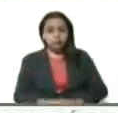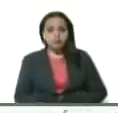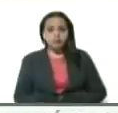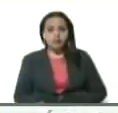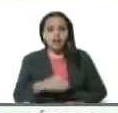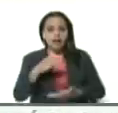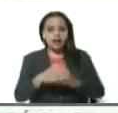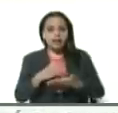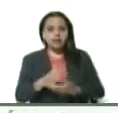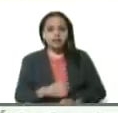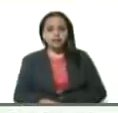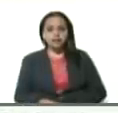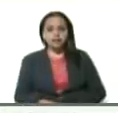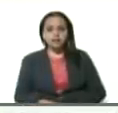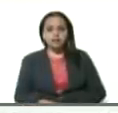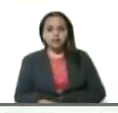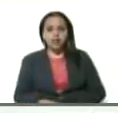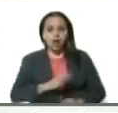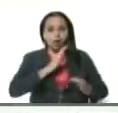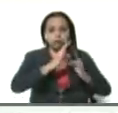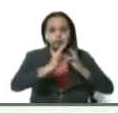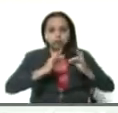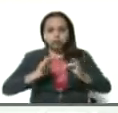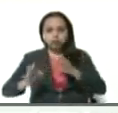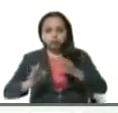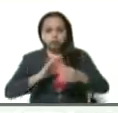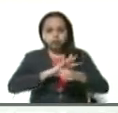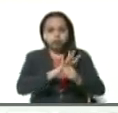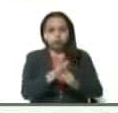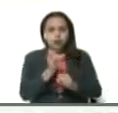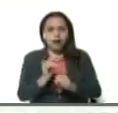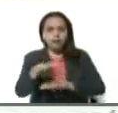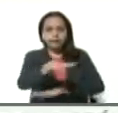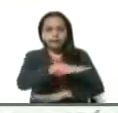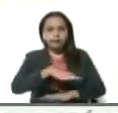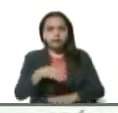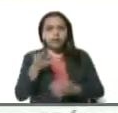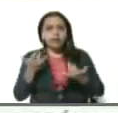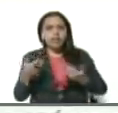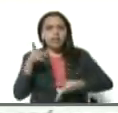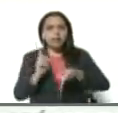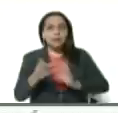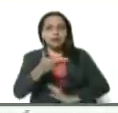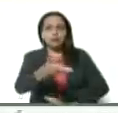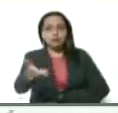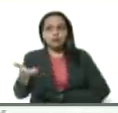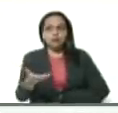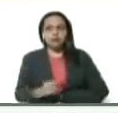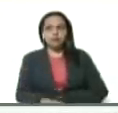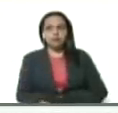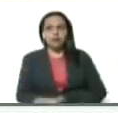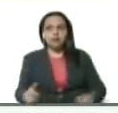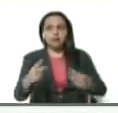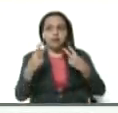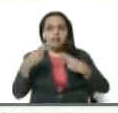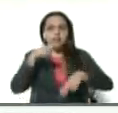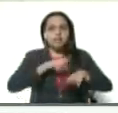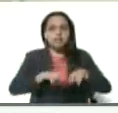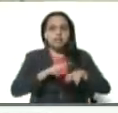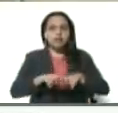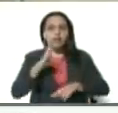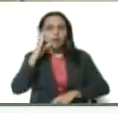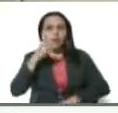Ahora, el virus está corriendo por ahí. Ya depende de usted. Muchachos, muchachas que me escuchan. Niño, niña.